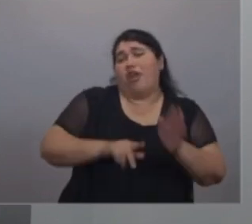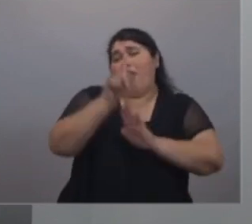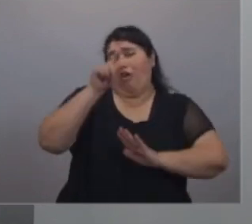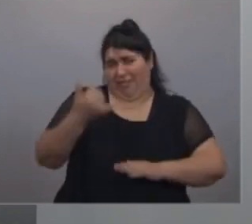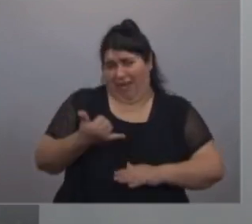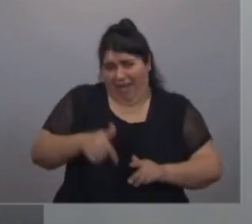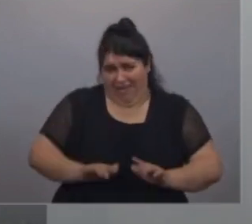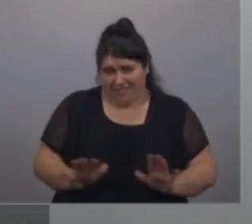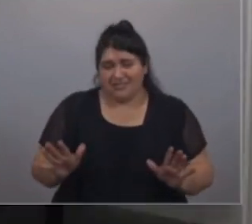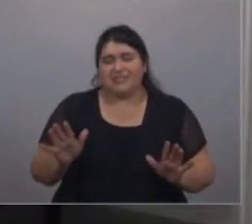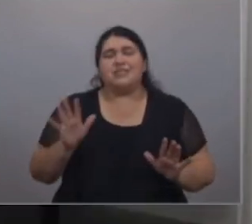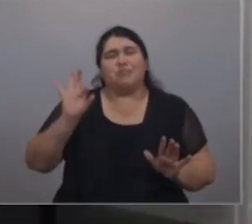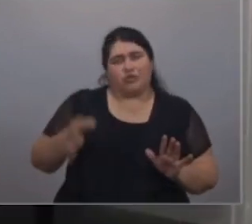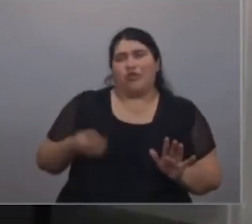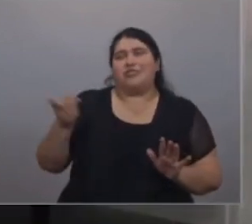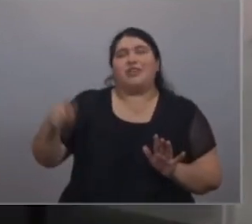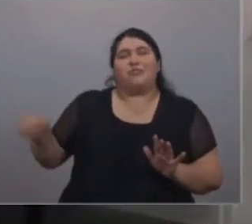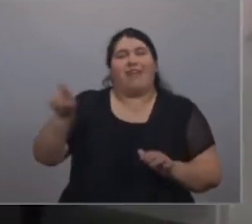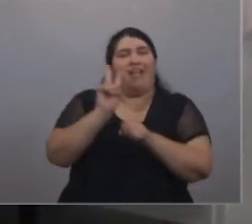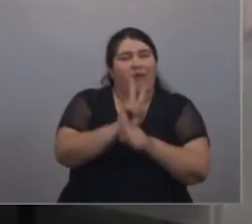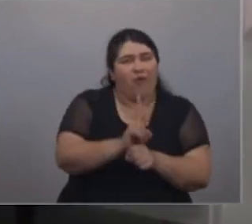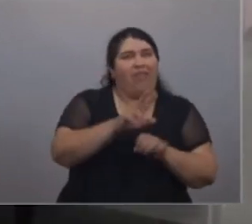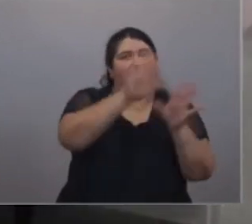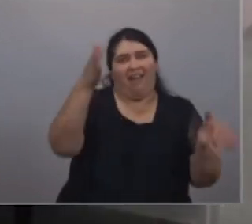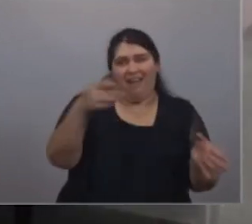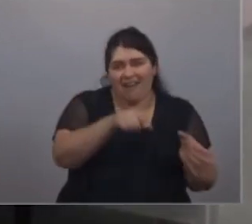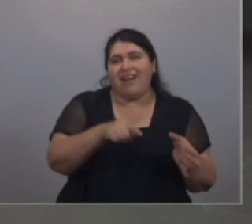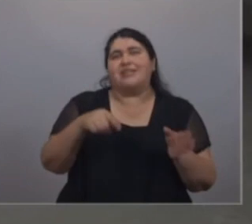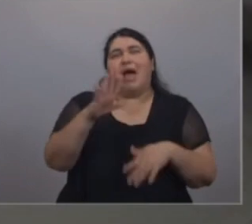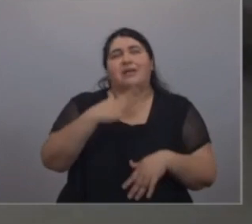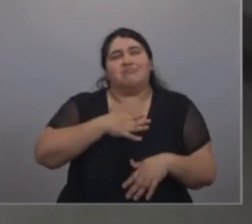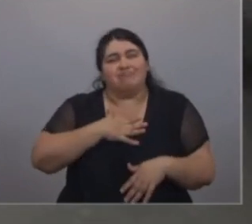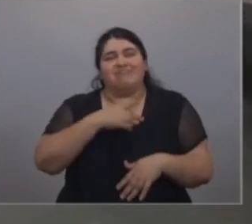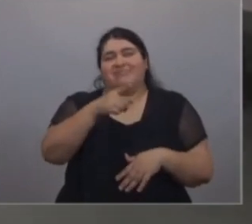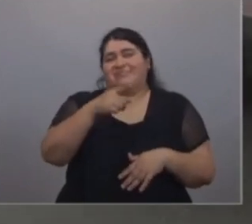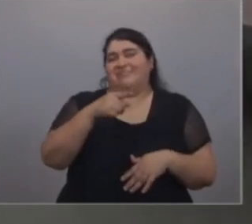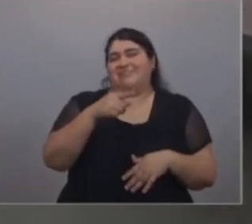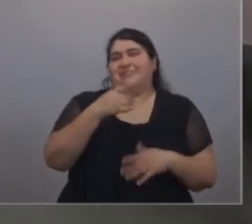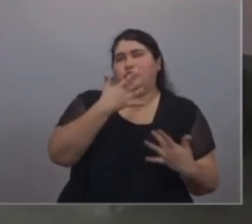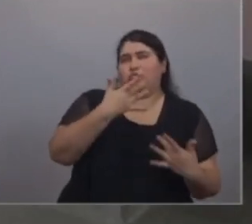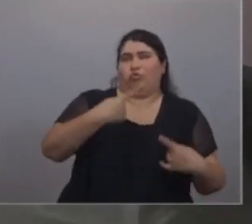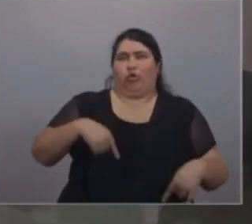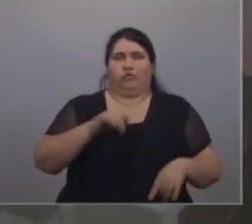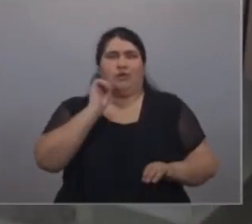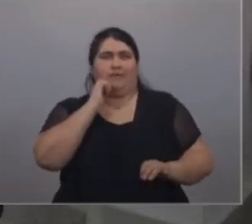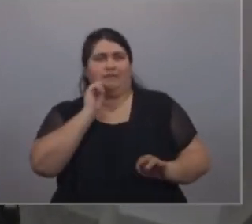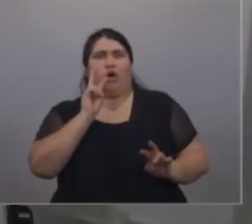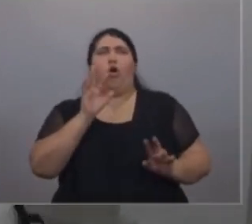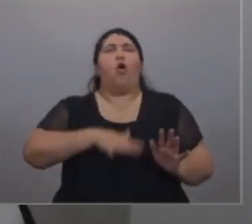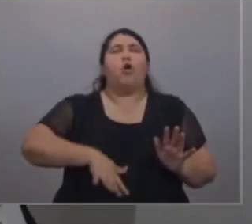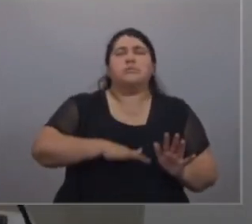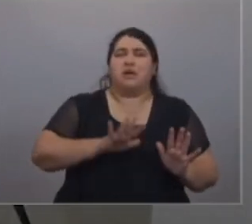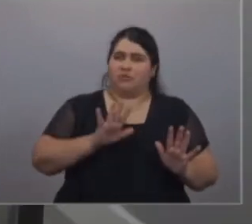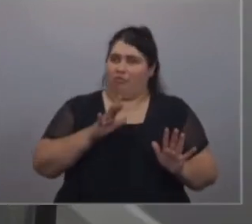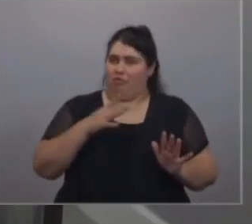ni acá en la Argentina, menos todavía en nuestra extensa, inmensa provincia de Buenos Aires, ni en ningún lugar del